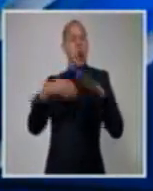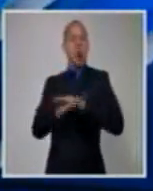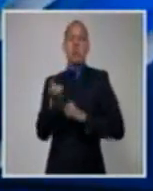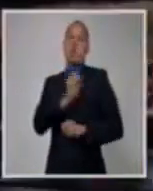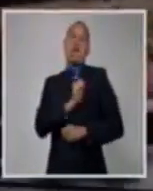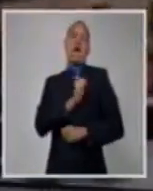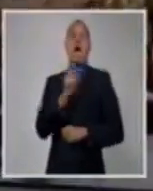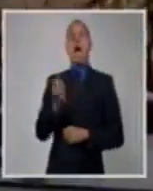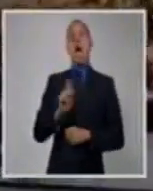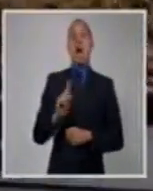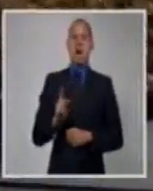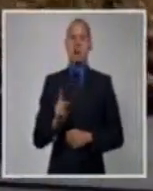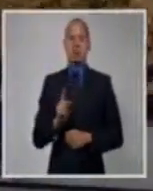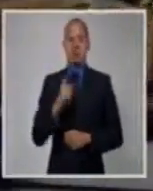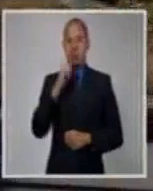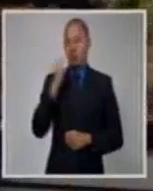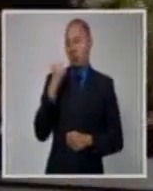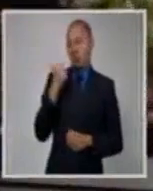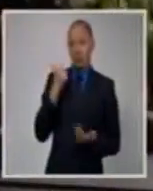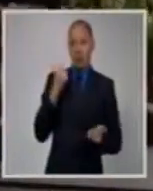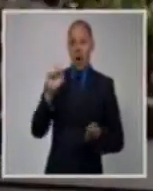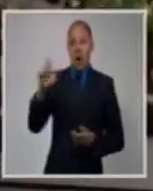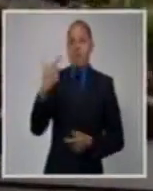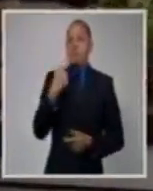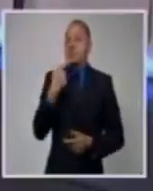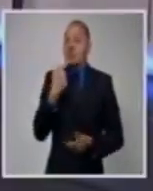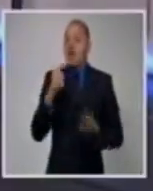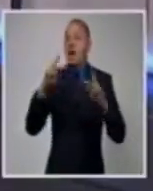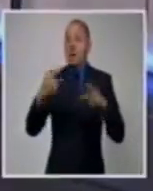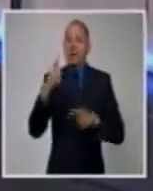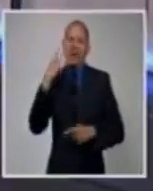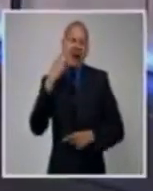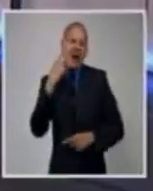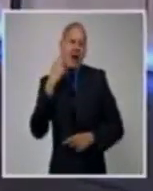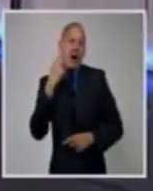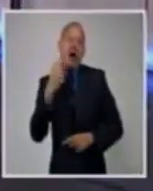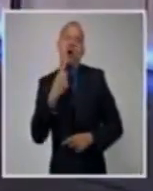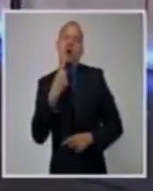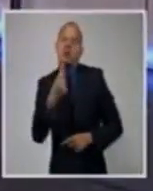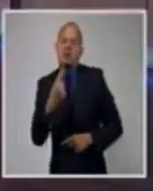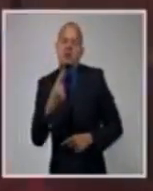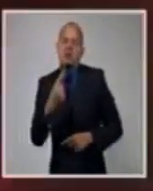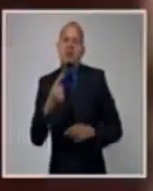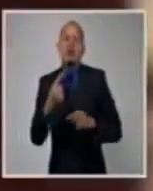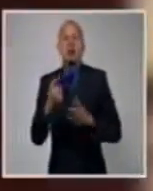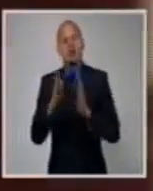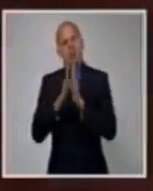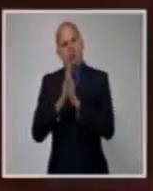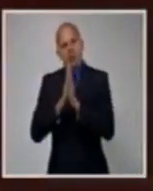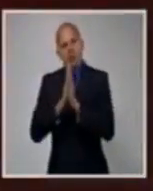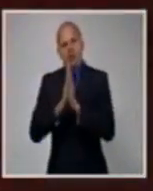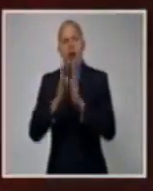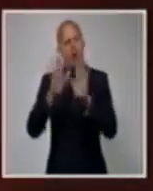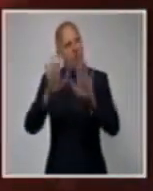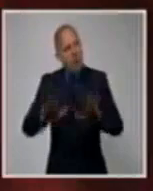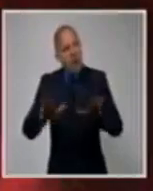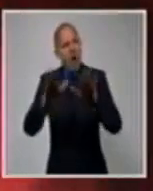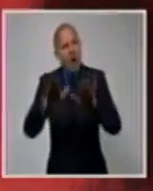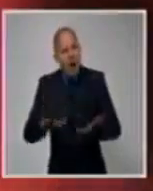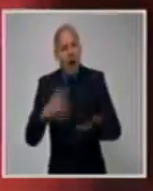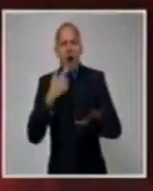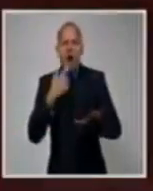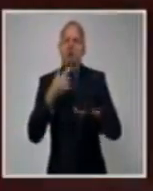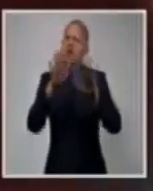ver a Fernando Rojas insistiendo, hablando, no hay ninguna agresividad, hay una solicitud y una